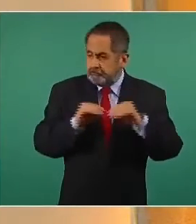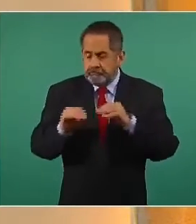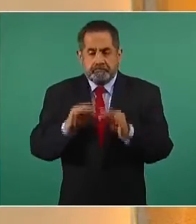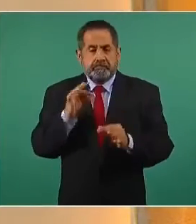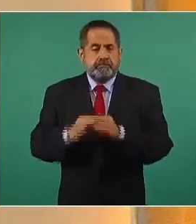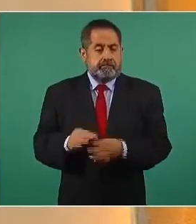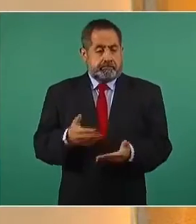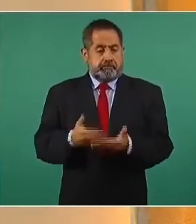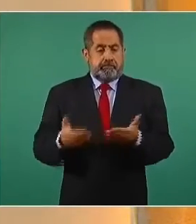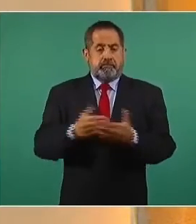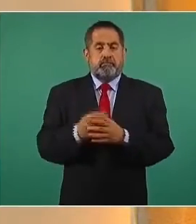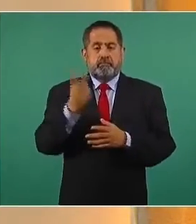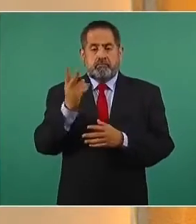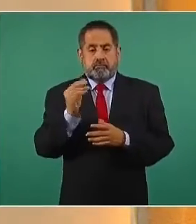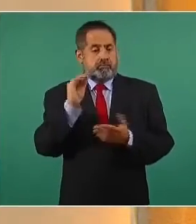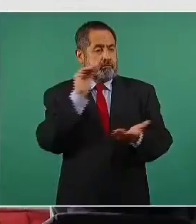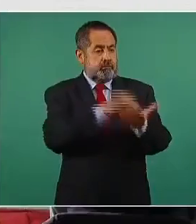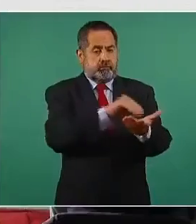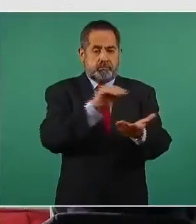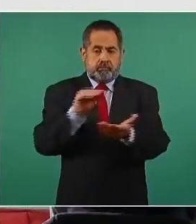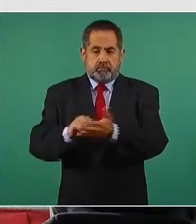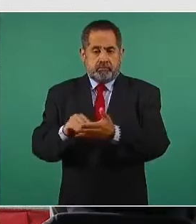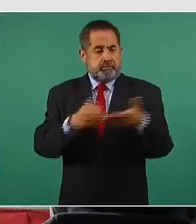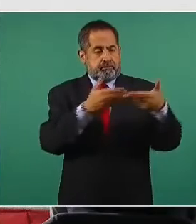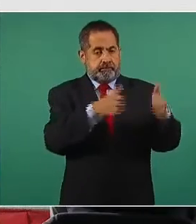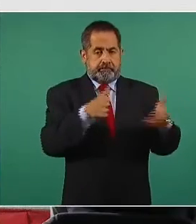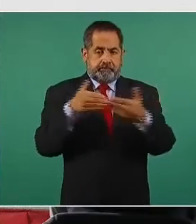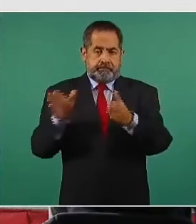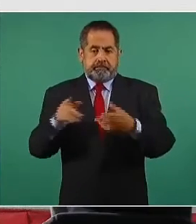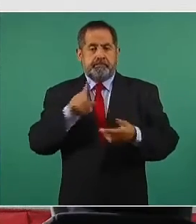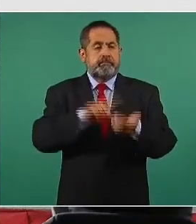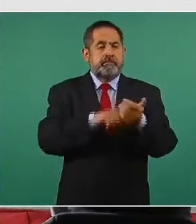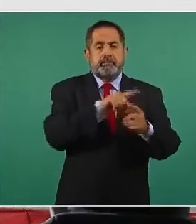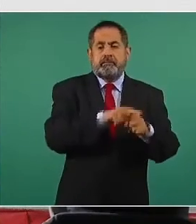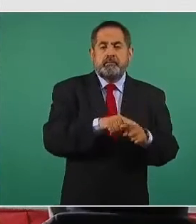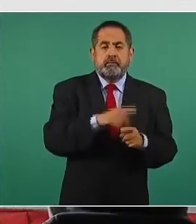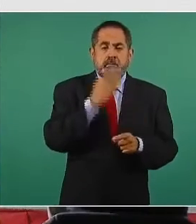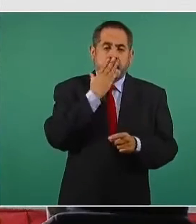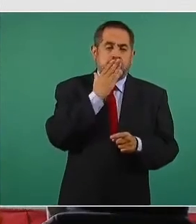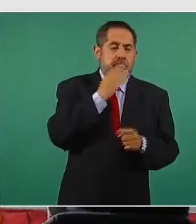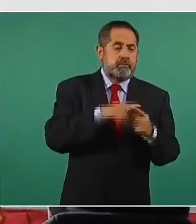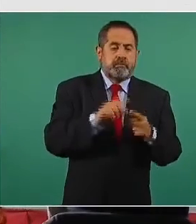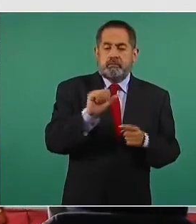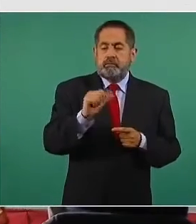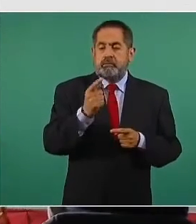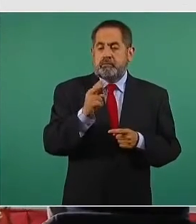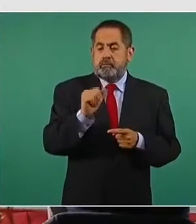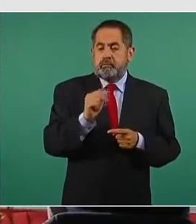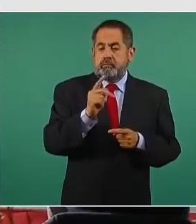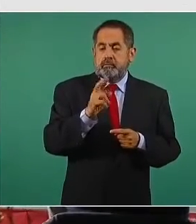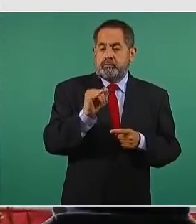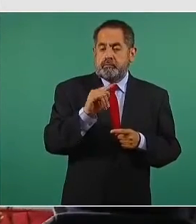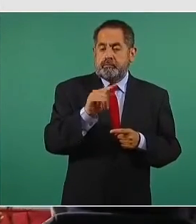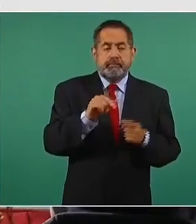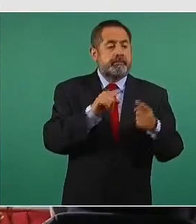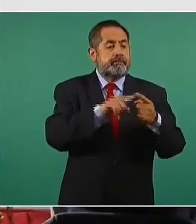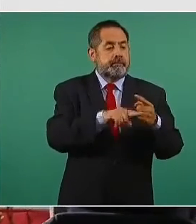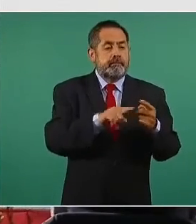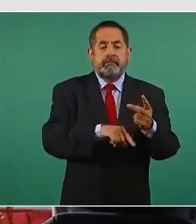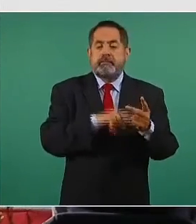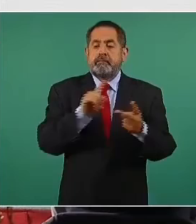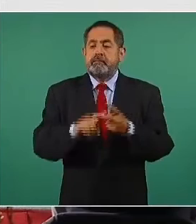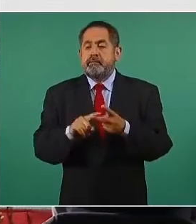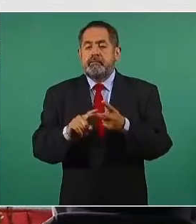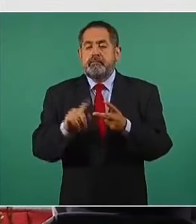estos dos centros de vacunación abiertos en Sonora, en Agua Prieta, en el Centro de Usos Múltiples y en